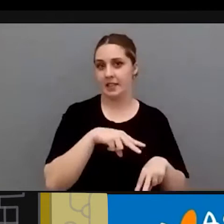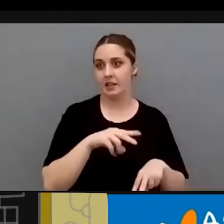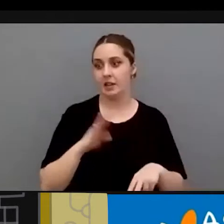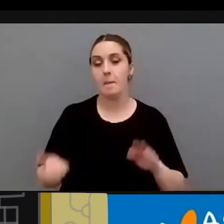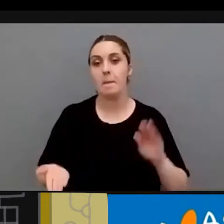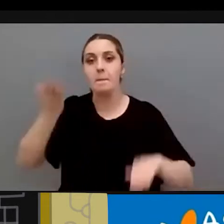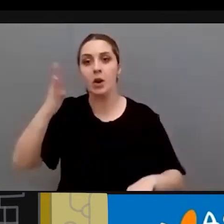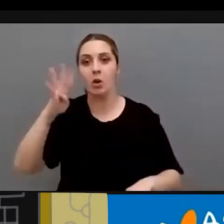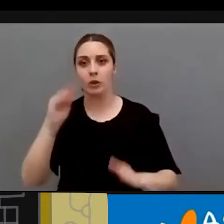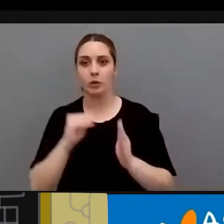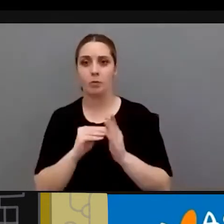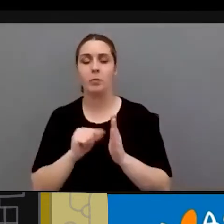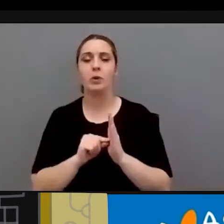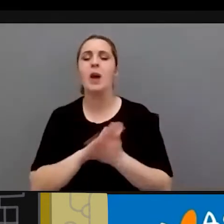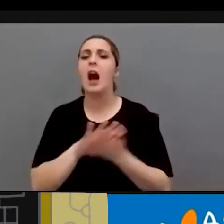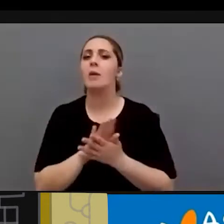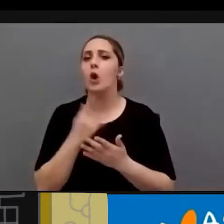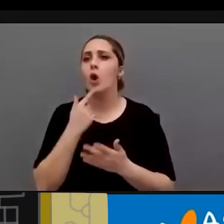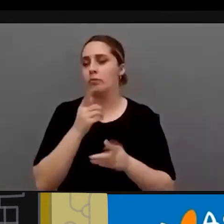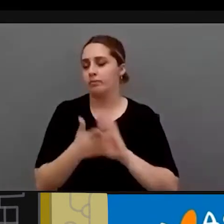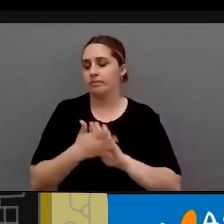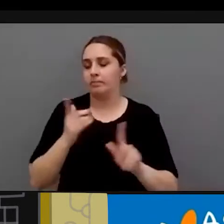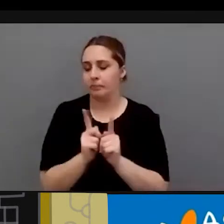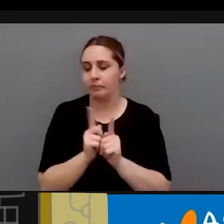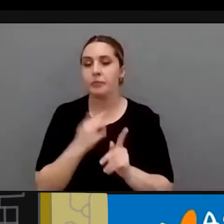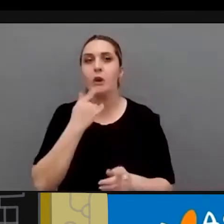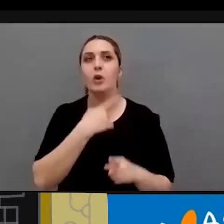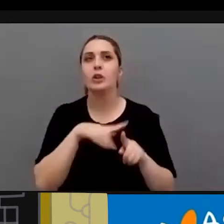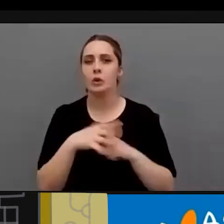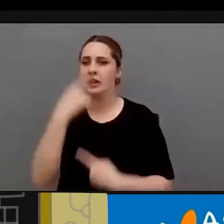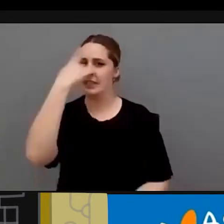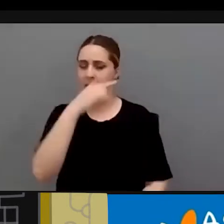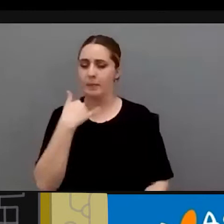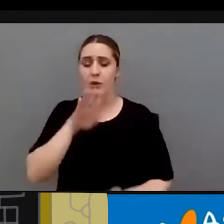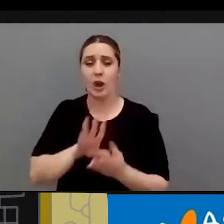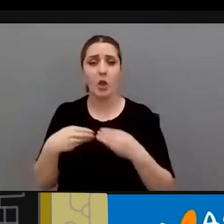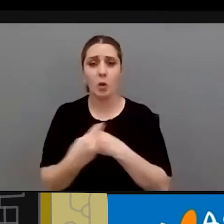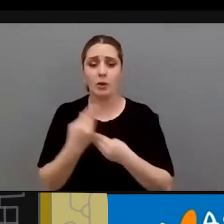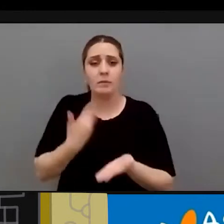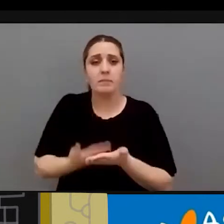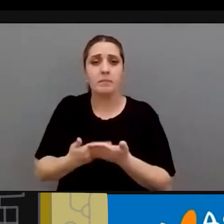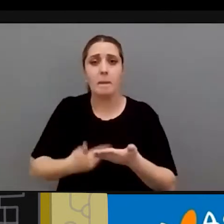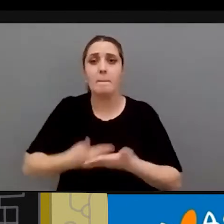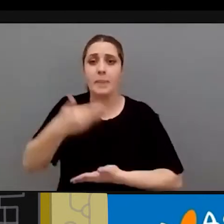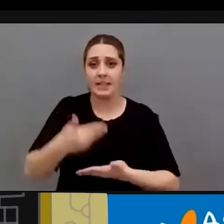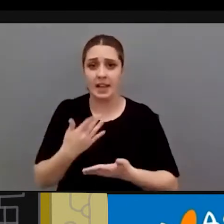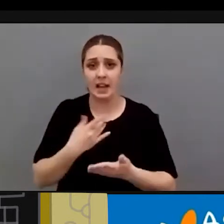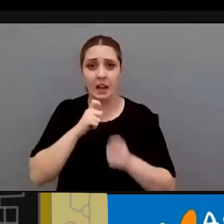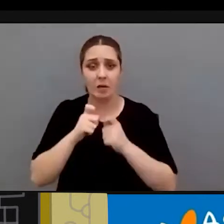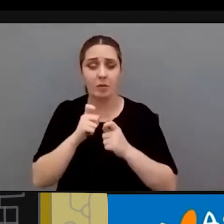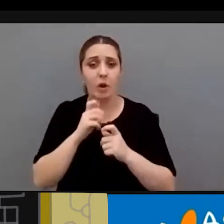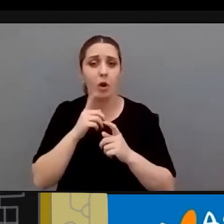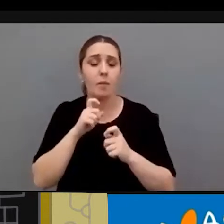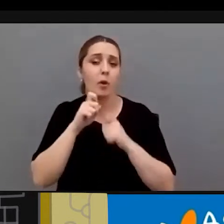Luego, muy rápido, pero en relación a casos que conocemos y que hemos visto documentados incluso en prensa, la conclusión es